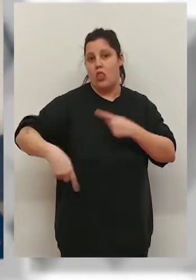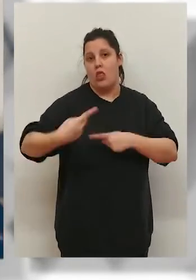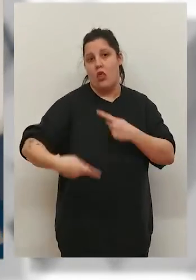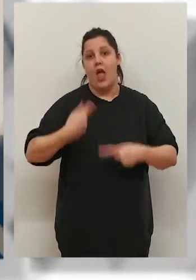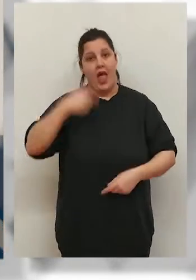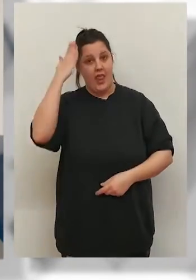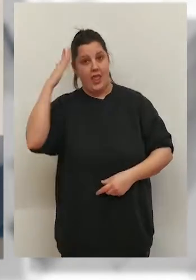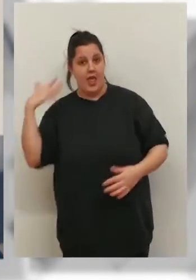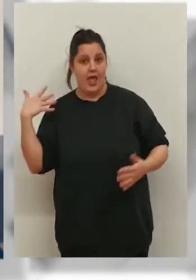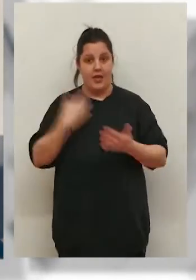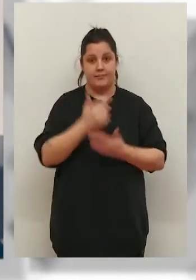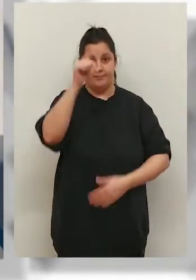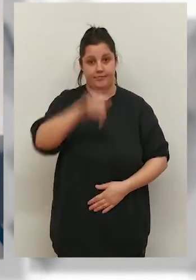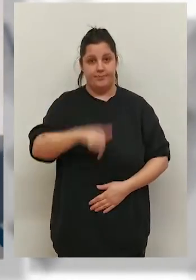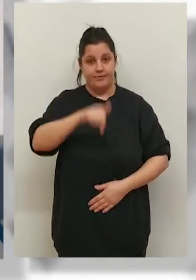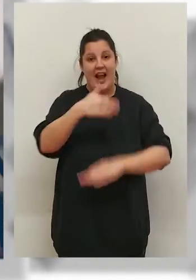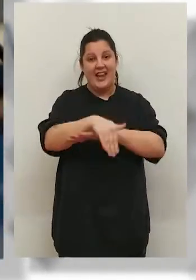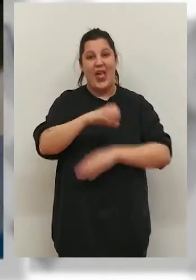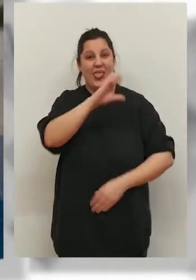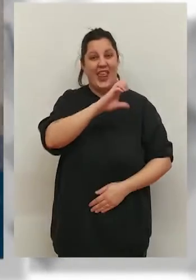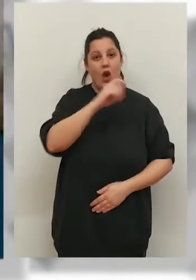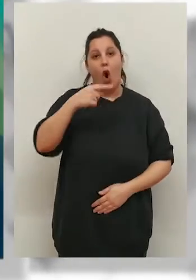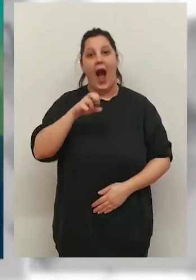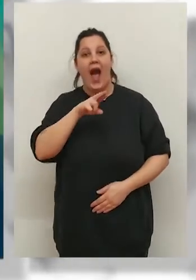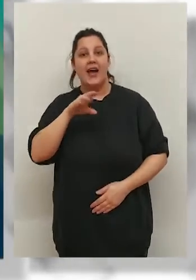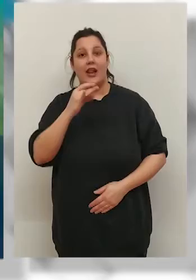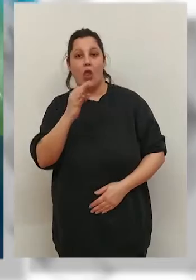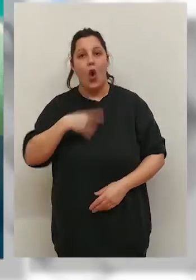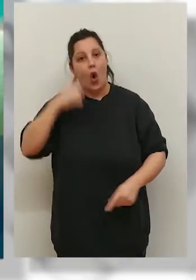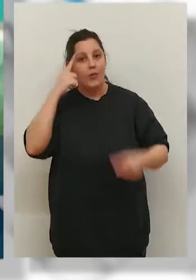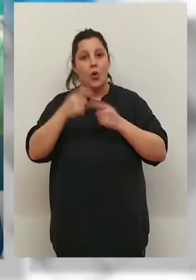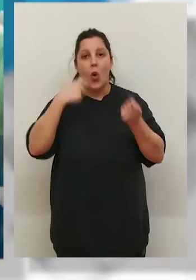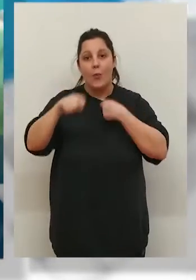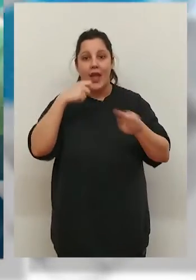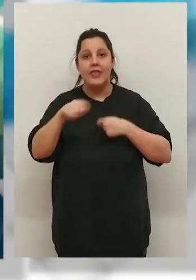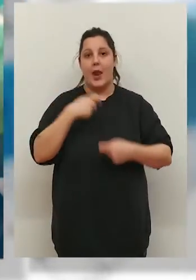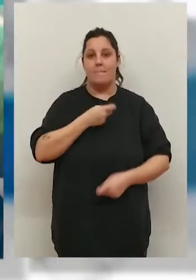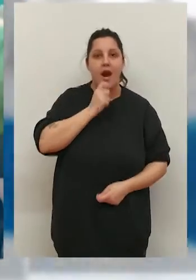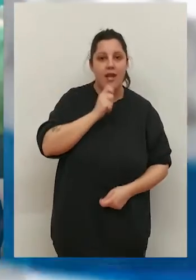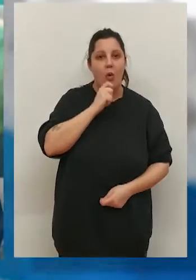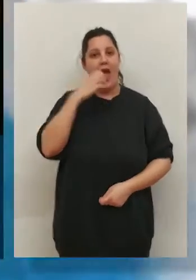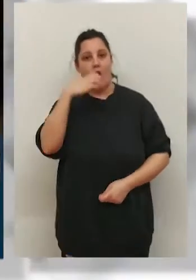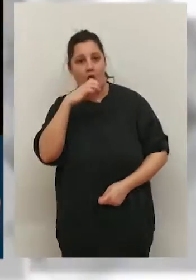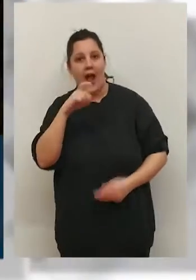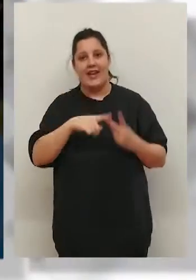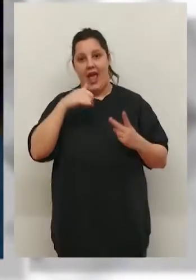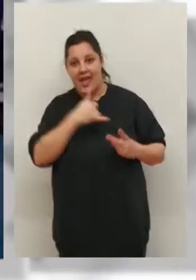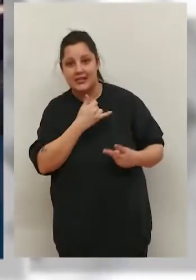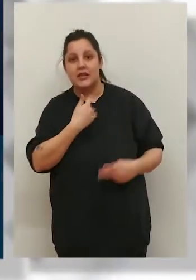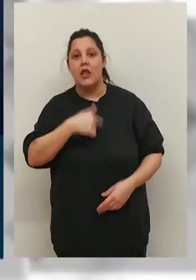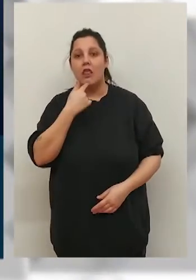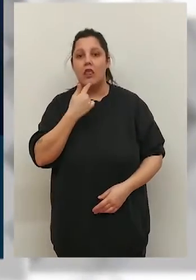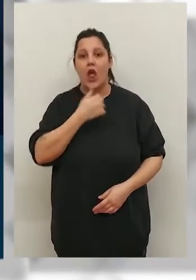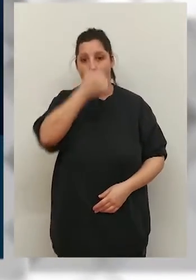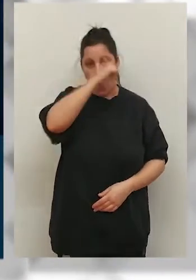Acudían cada día desde una localidad navarra a este domicilio de la calle Ciriaco Garrido para vender marihuana, cocaína, heroína y éxtasis. Los